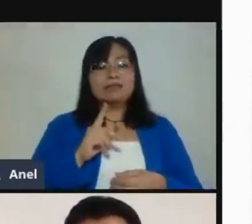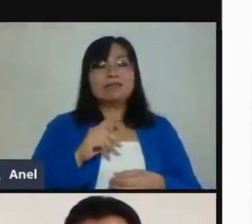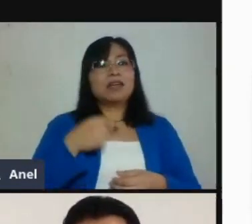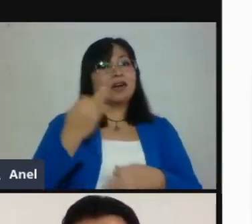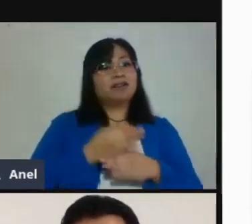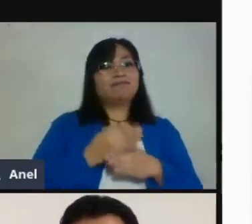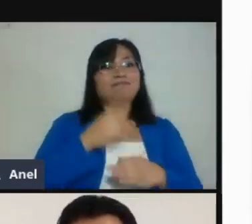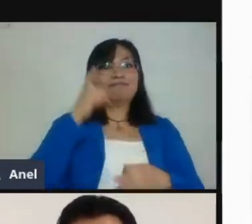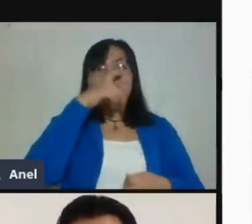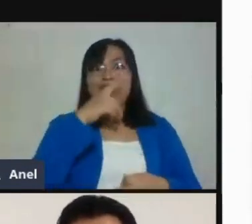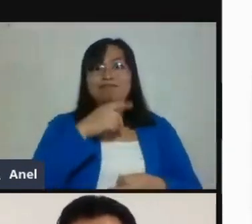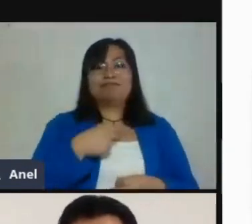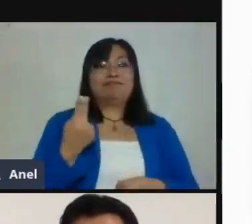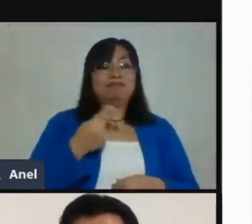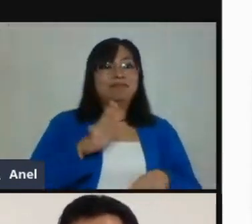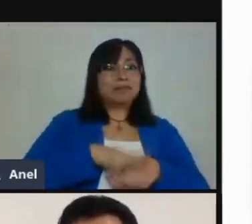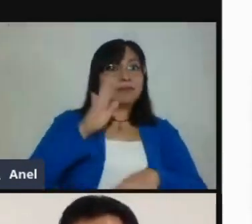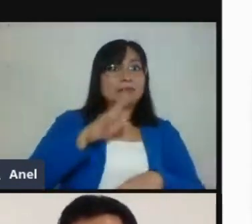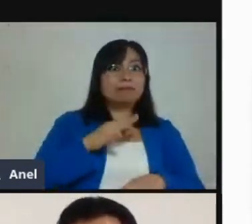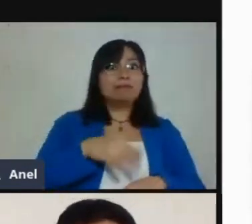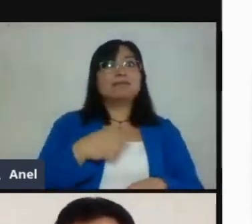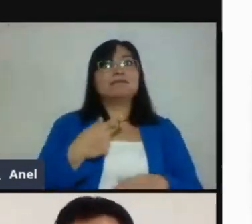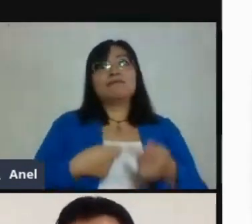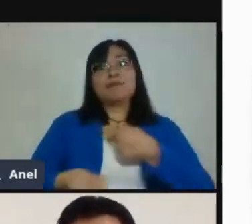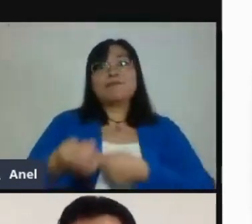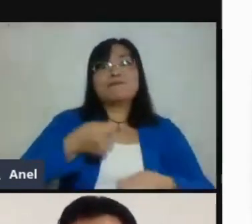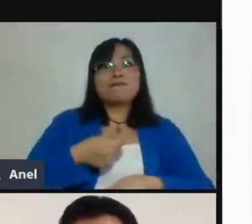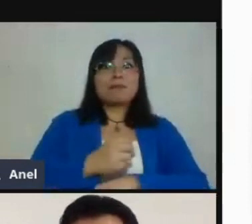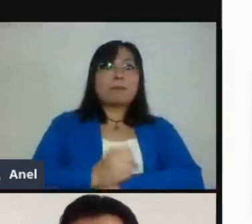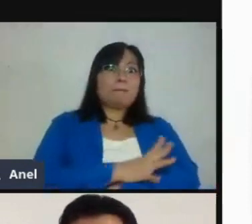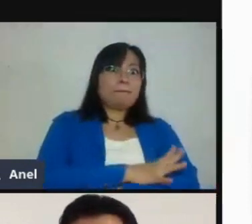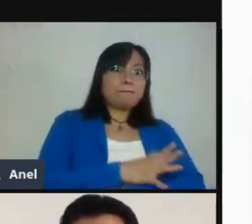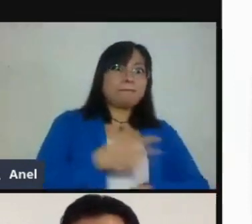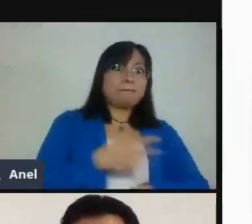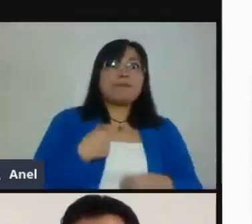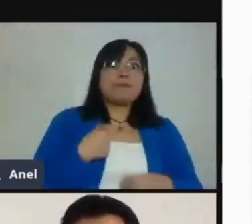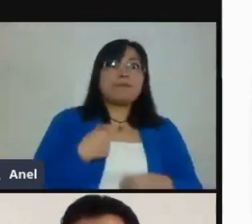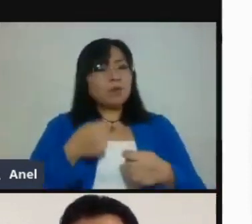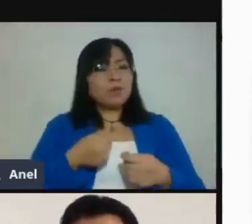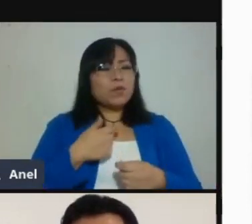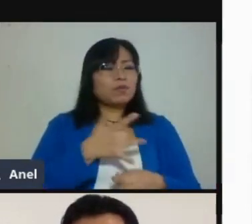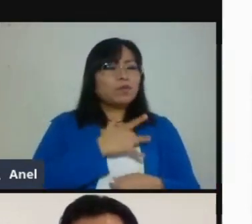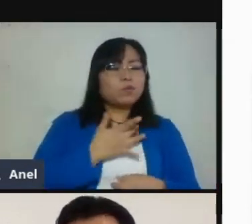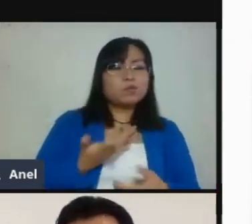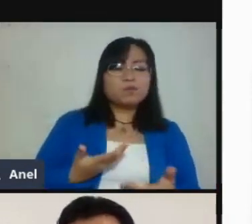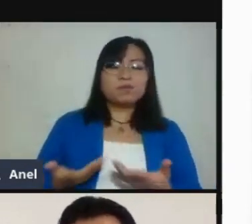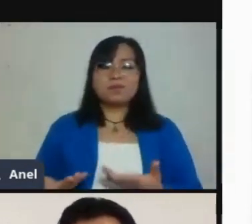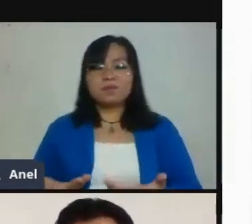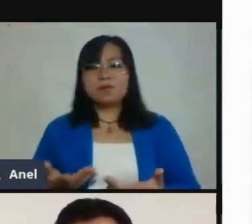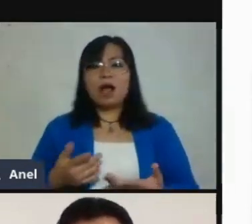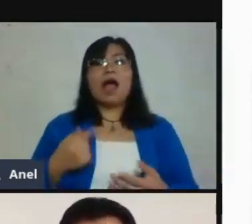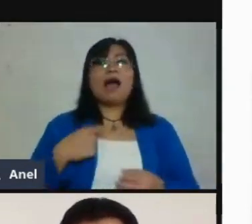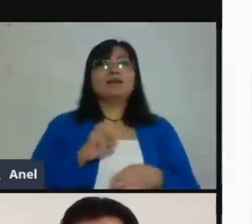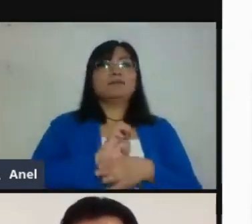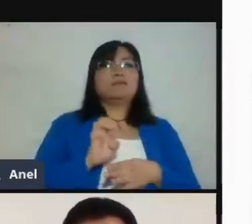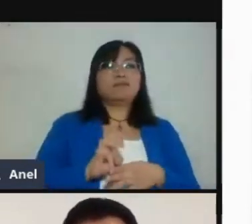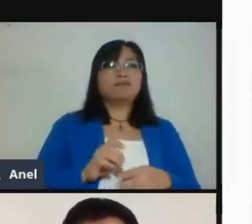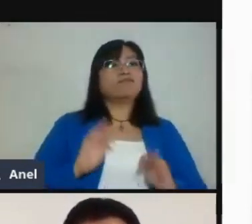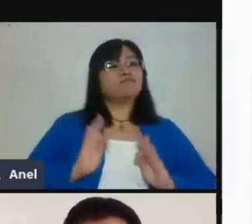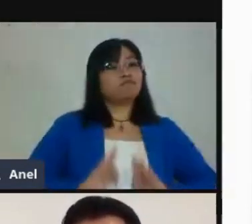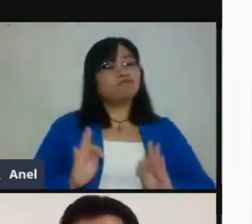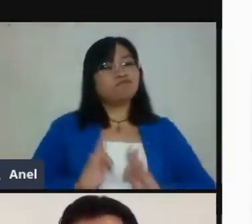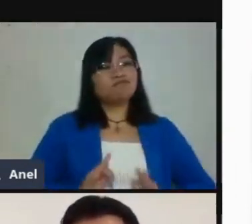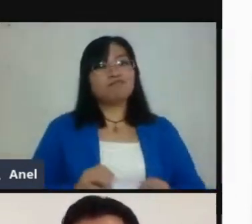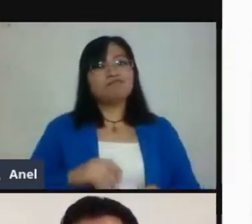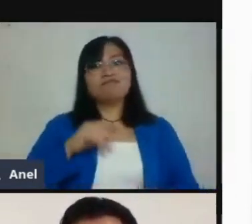Incluso, lo mencionaba, ahorita se están presentando ya los temas de salud per se y entonces, de repente, la tarea o la entrega de